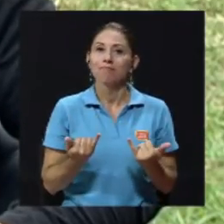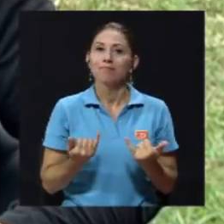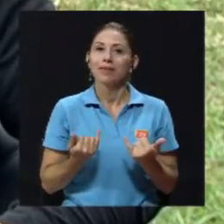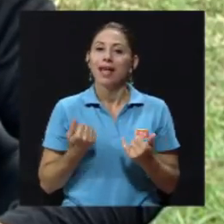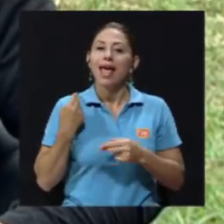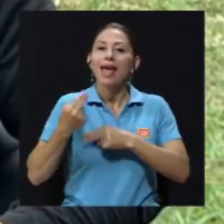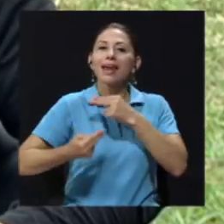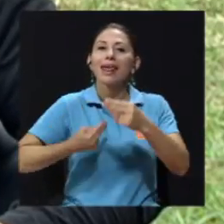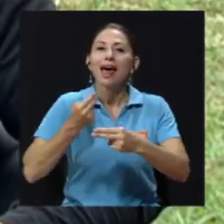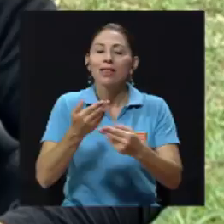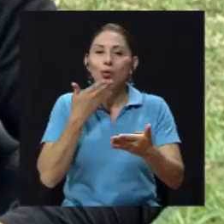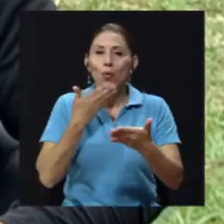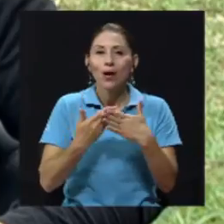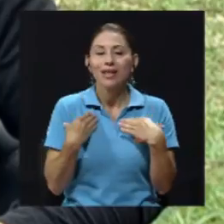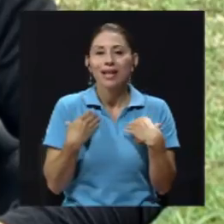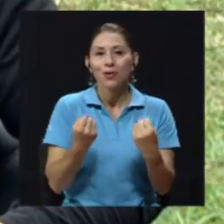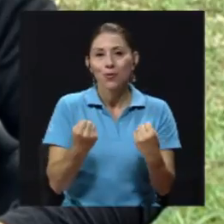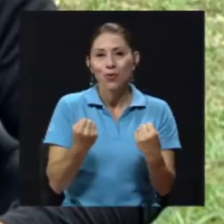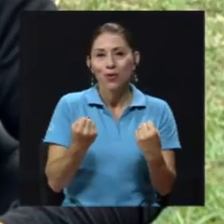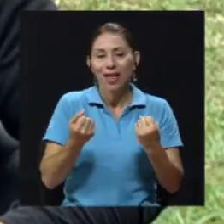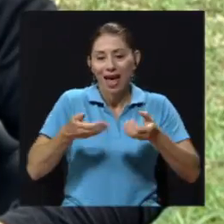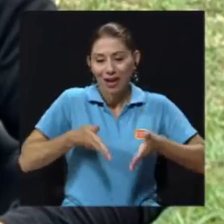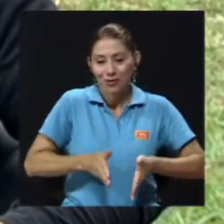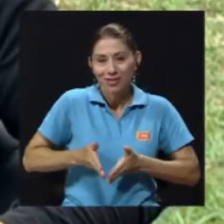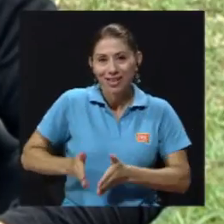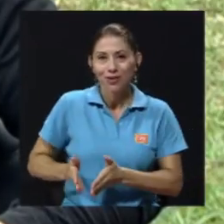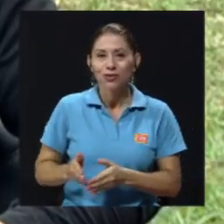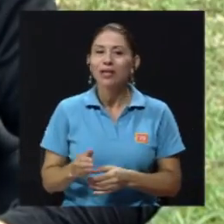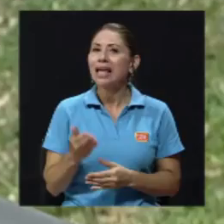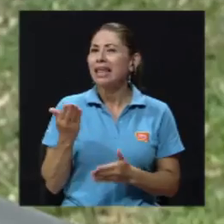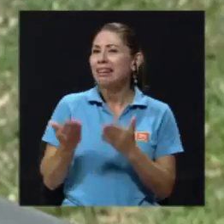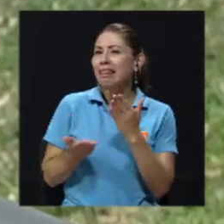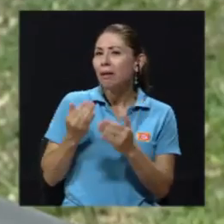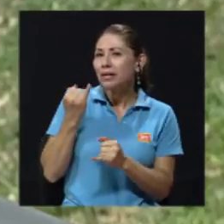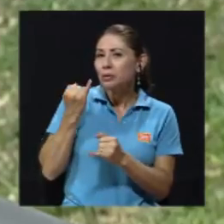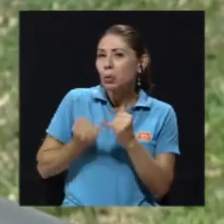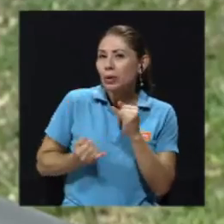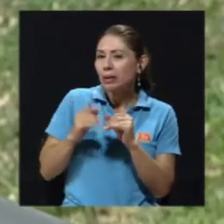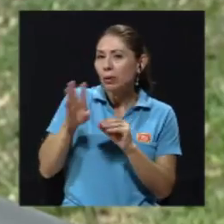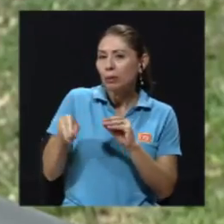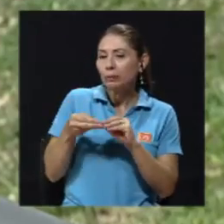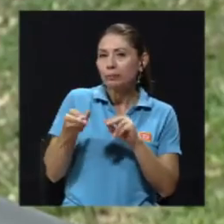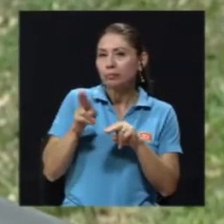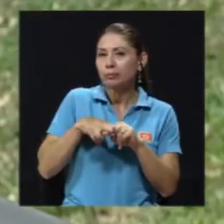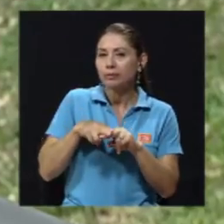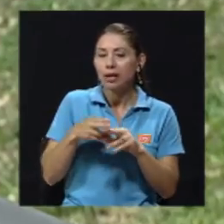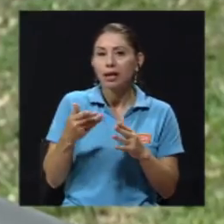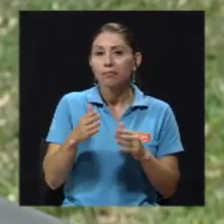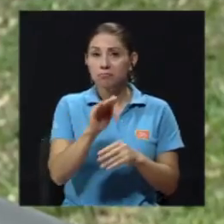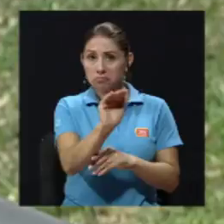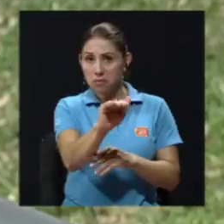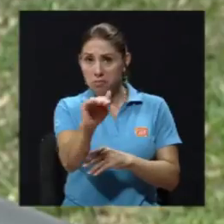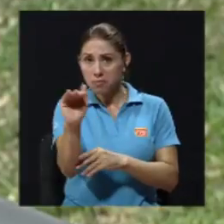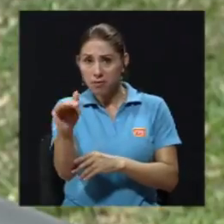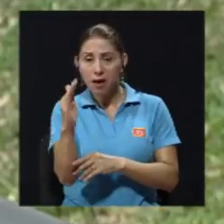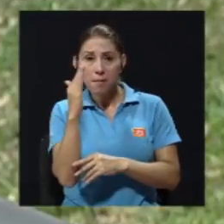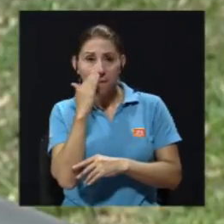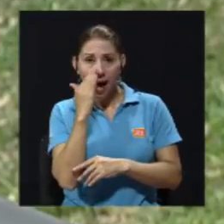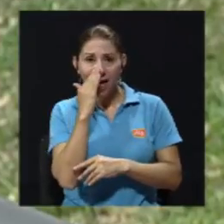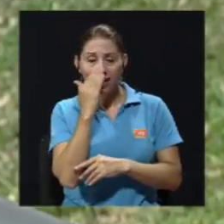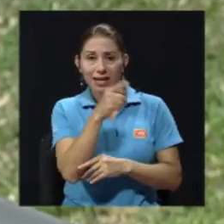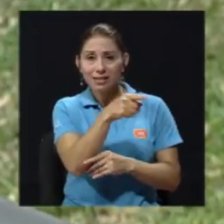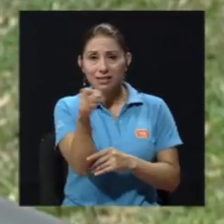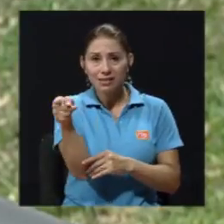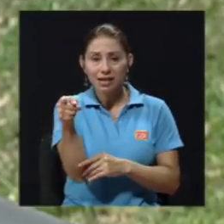heredando buena salud a nuestros hijos. La última aportación que quiero hacer es aquellas madres que nos están